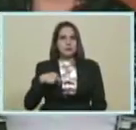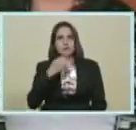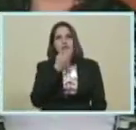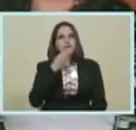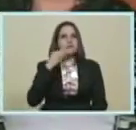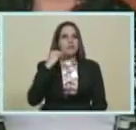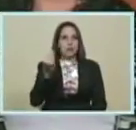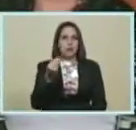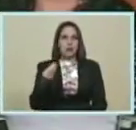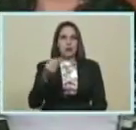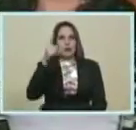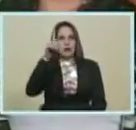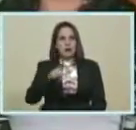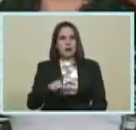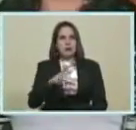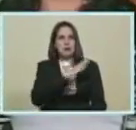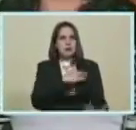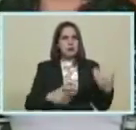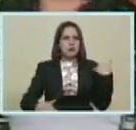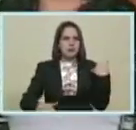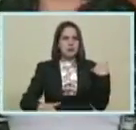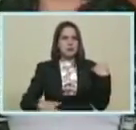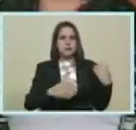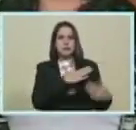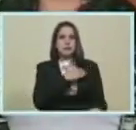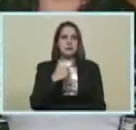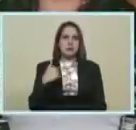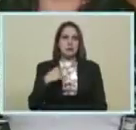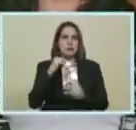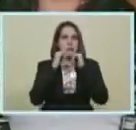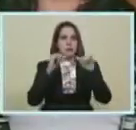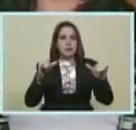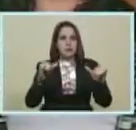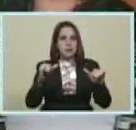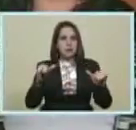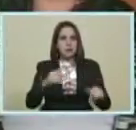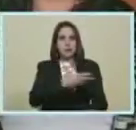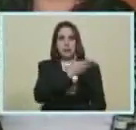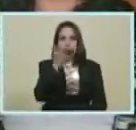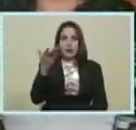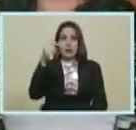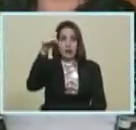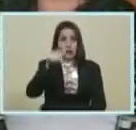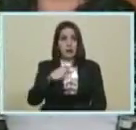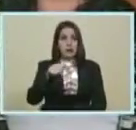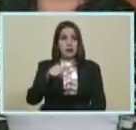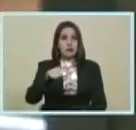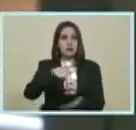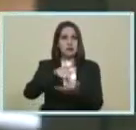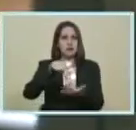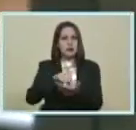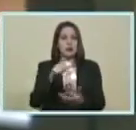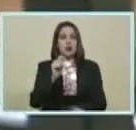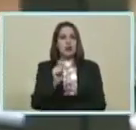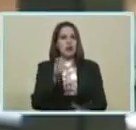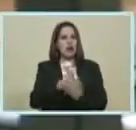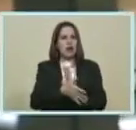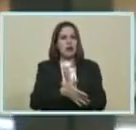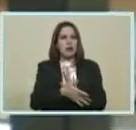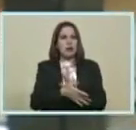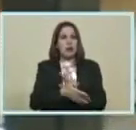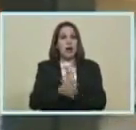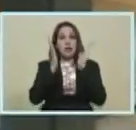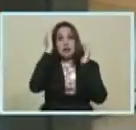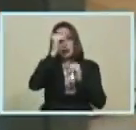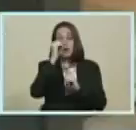jóvenes También Presidente Quiero informarle Que aquí en Ciudad Tuna Atendemos Este